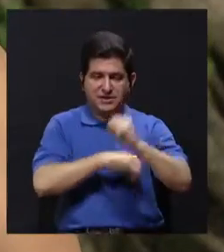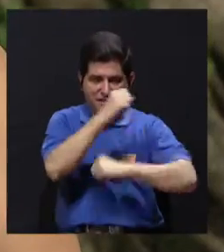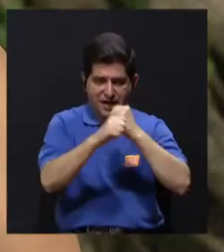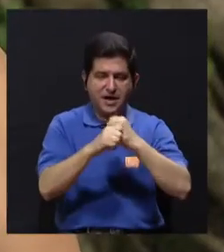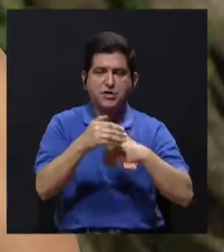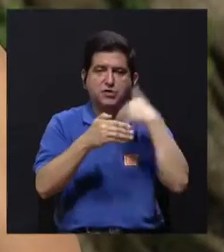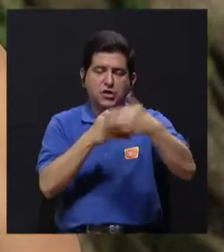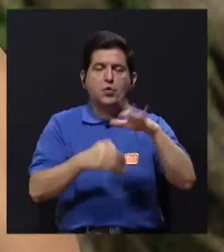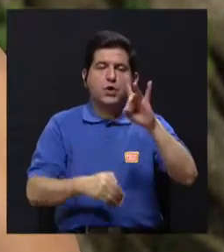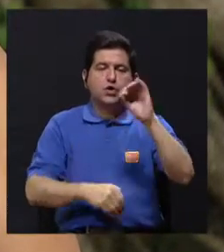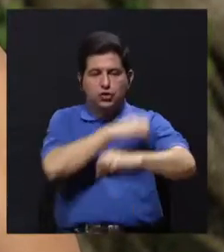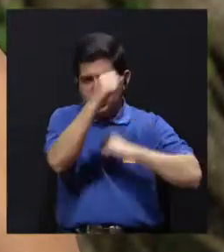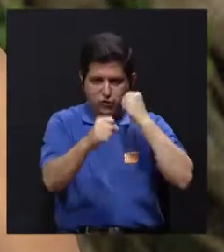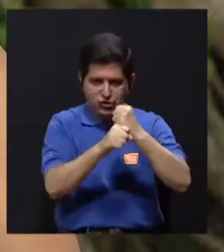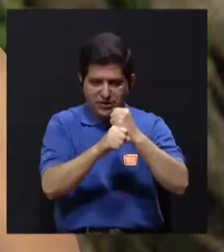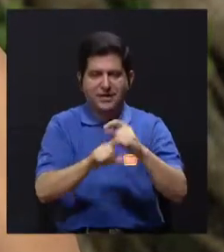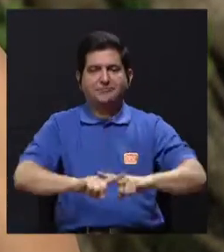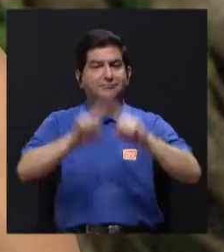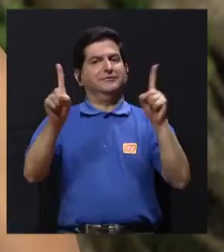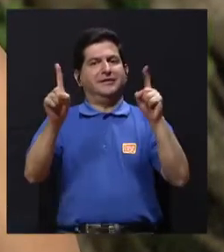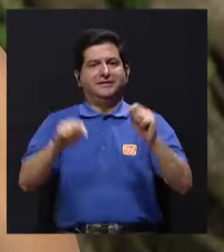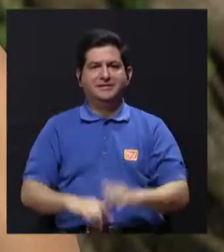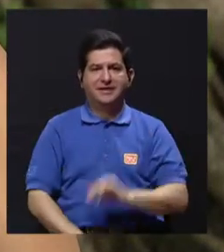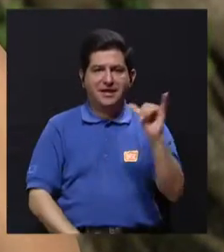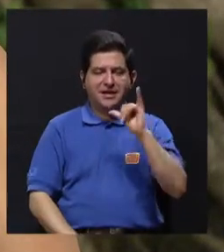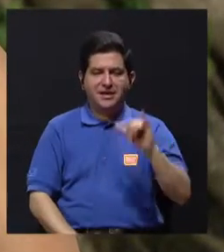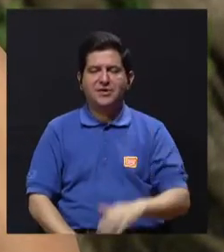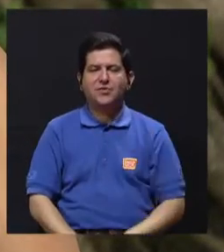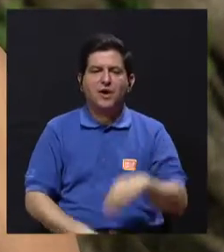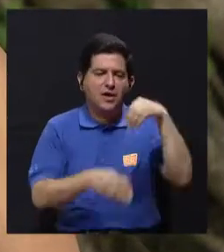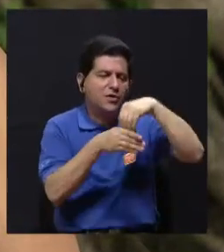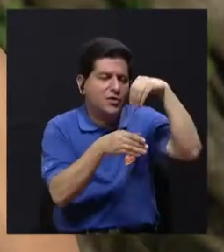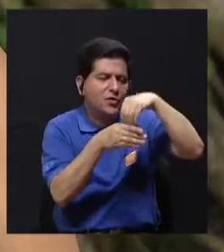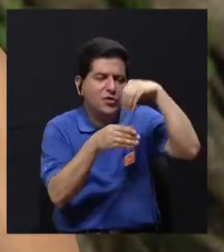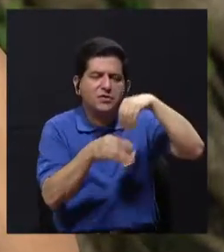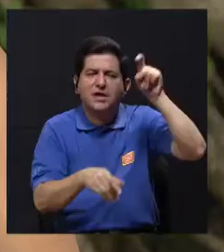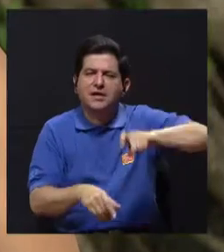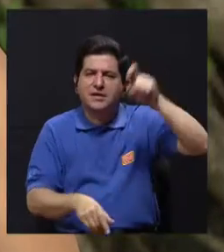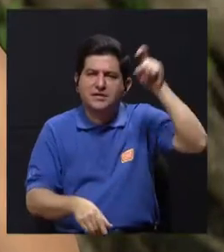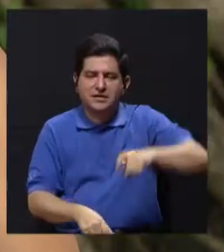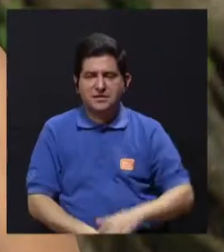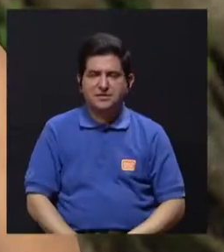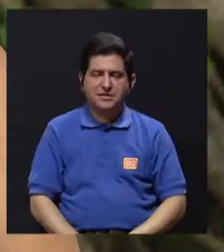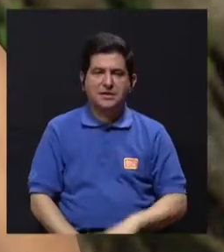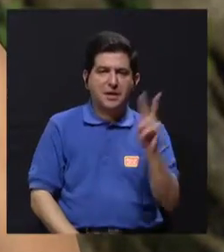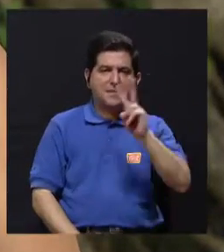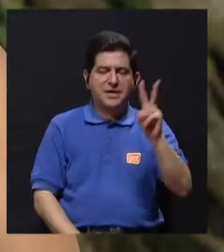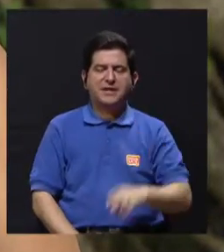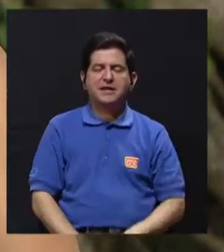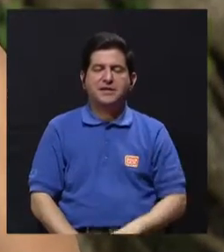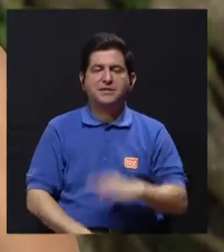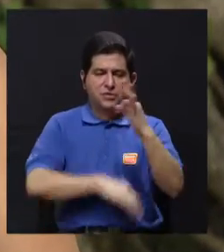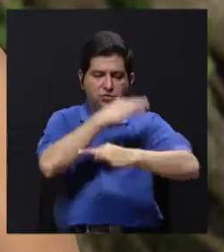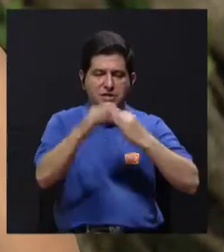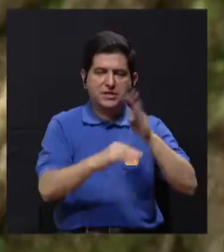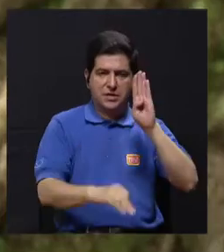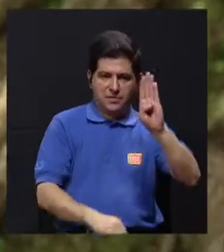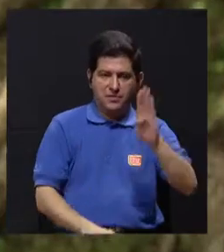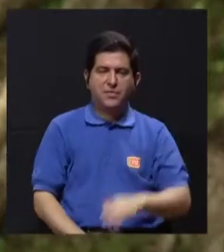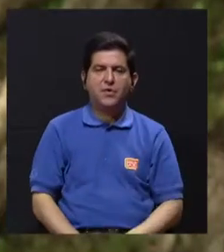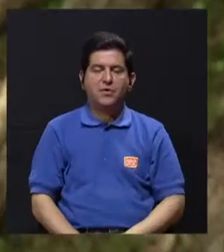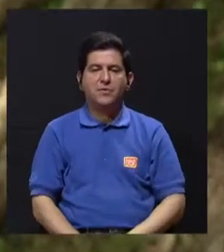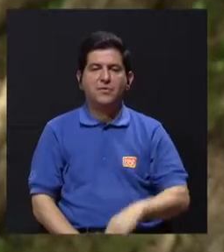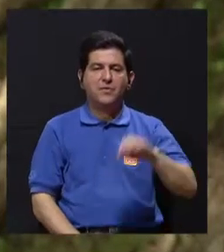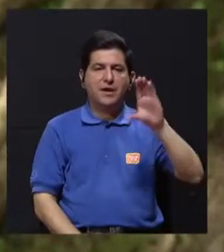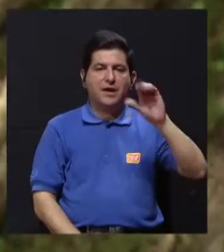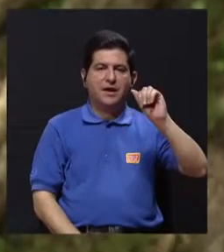y gente que está después de los 80 años. También por la cantidad de nutrientes que se deben consumir, vitaminas del complejo B, el